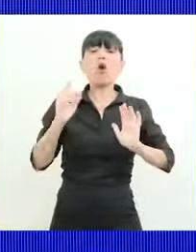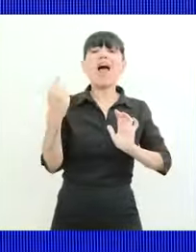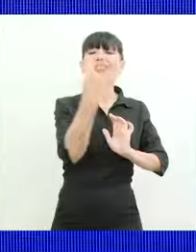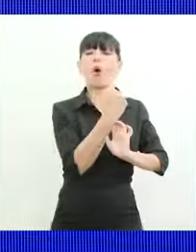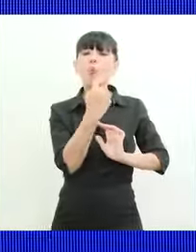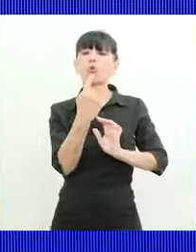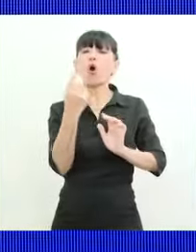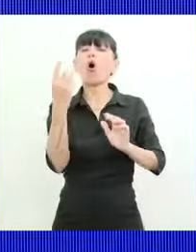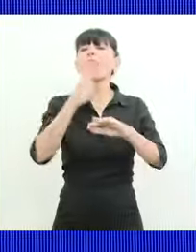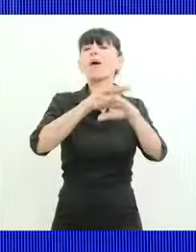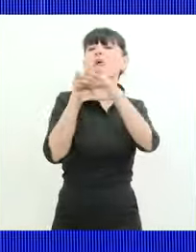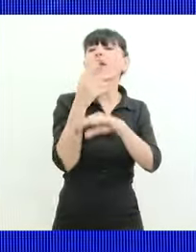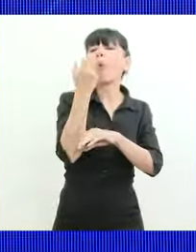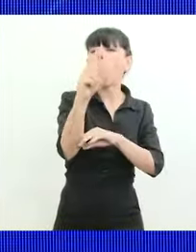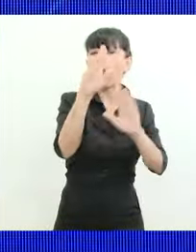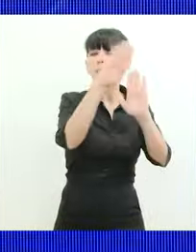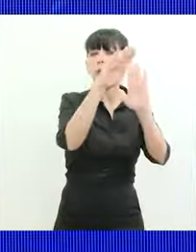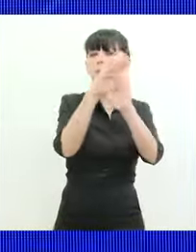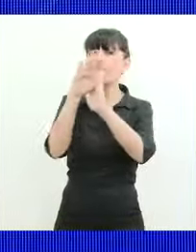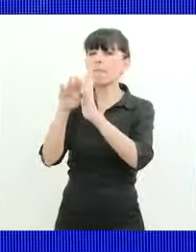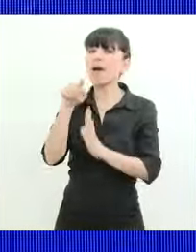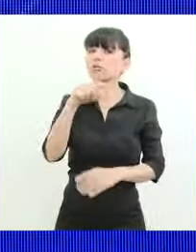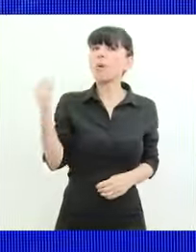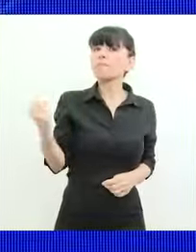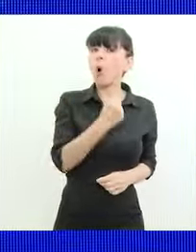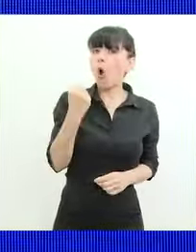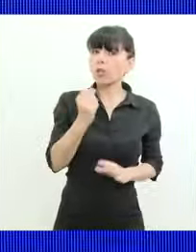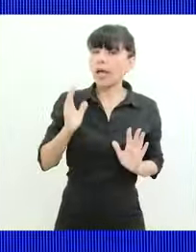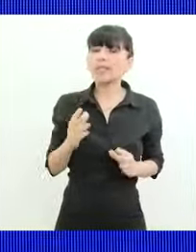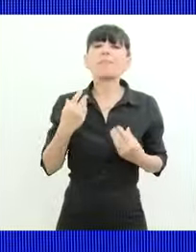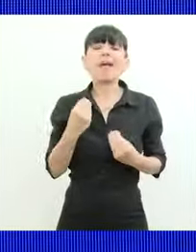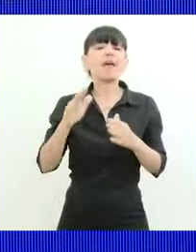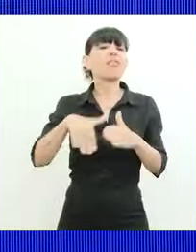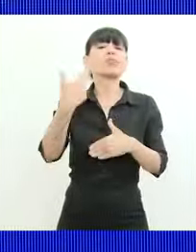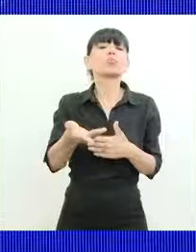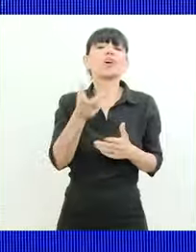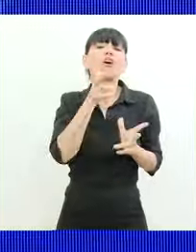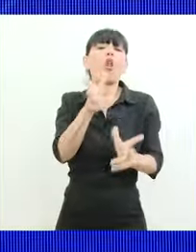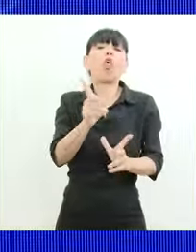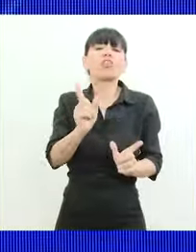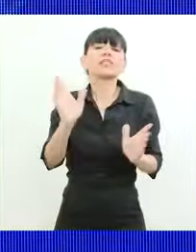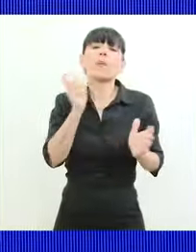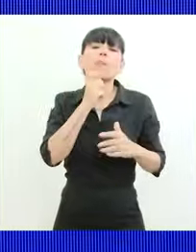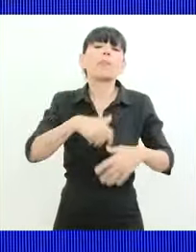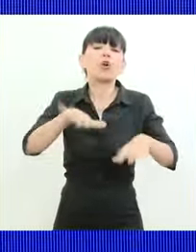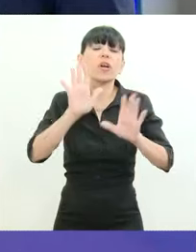las responsabilidades de cada uno porque esto es muy importante para que después no aparezca esto de bueno